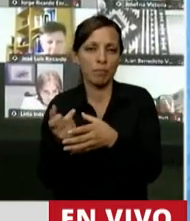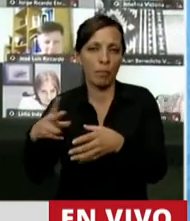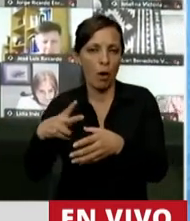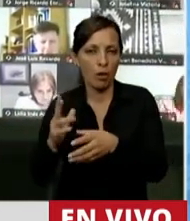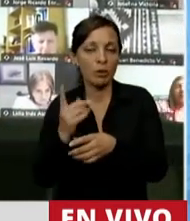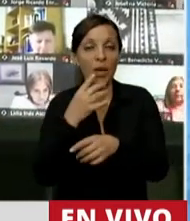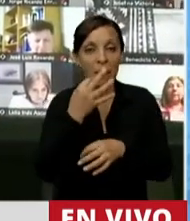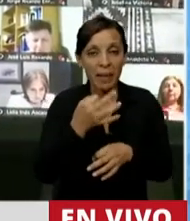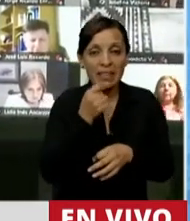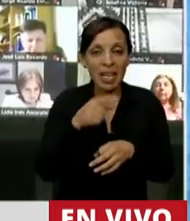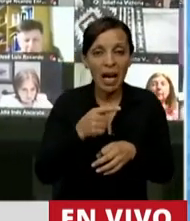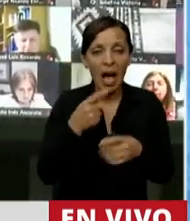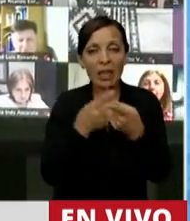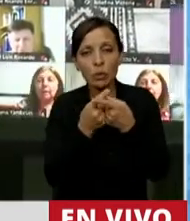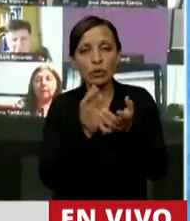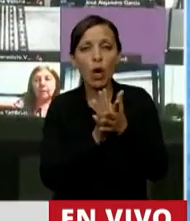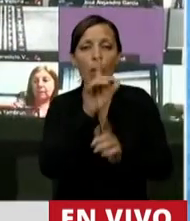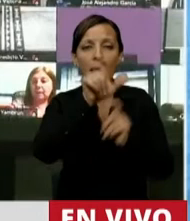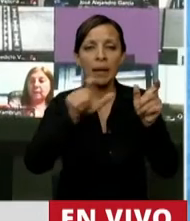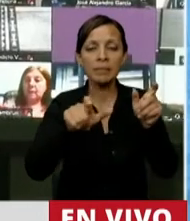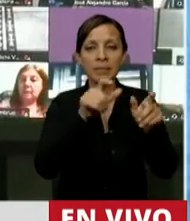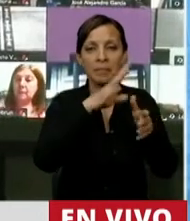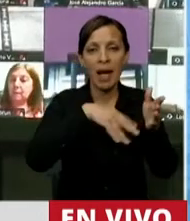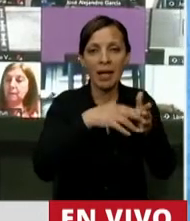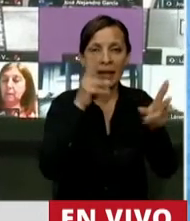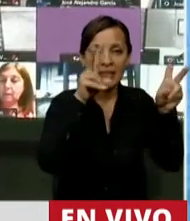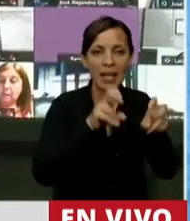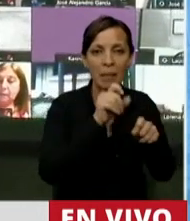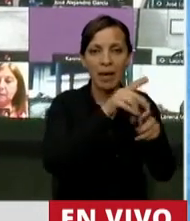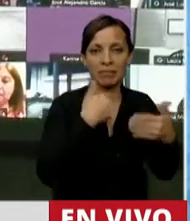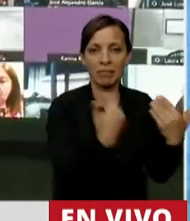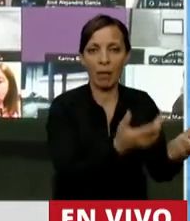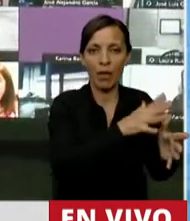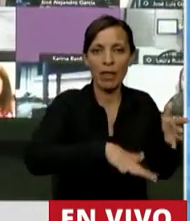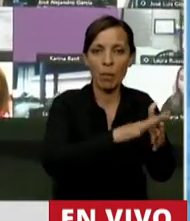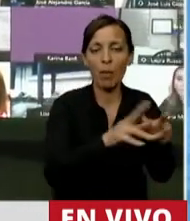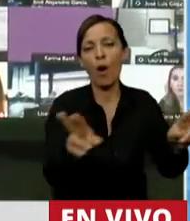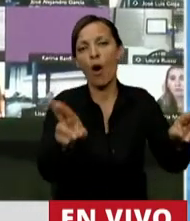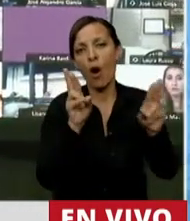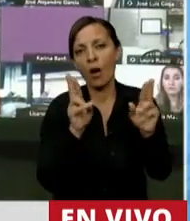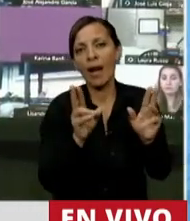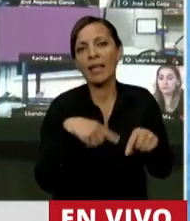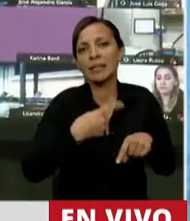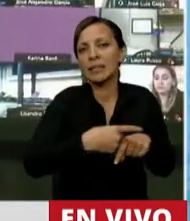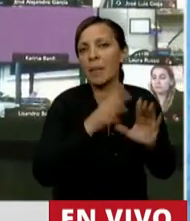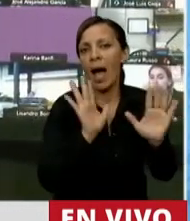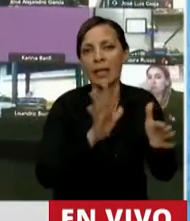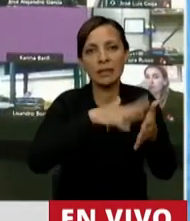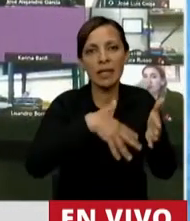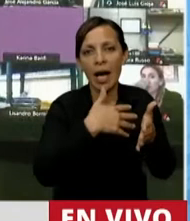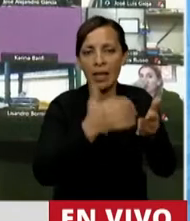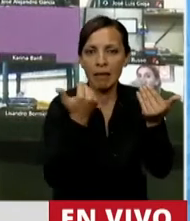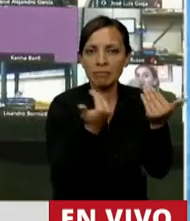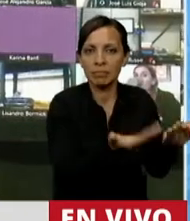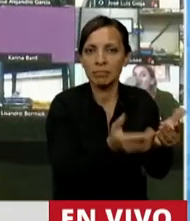si aquí discutimos la agenda del pueblo y lo hacemos escuchando a la gente, ojalá que siempre tengamos una agenda preparada